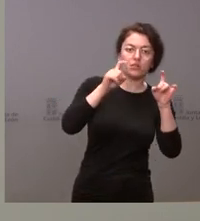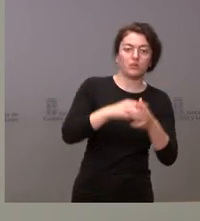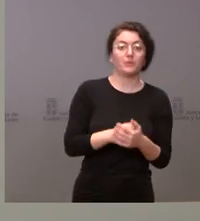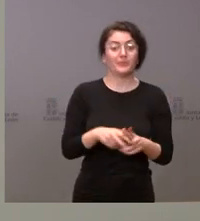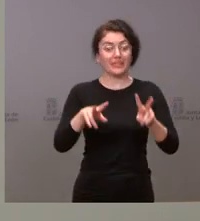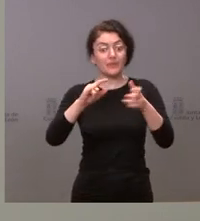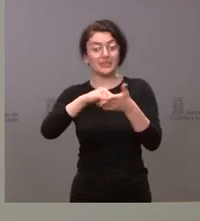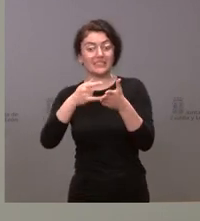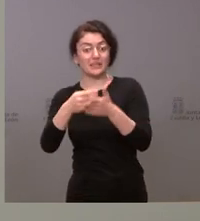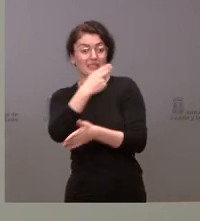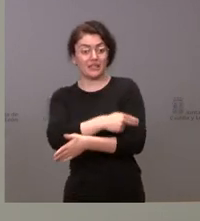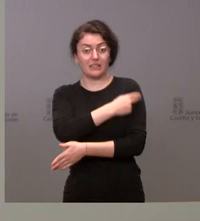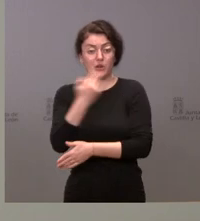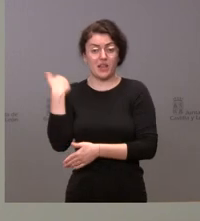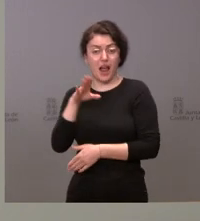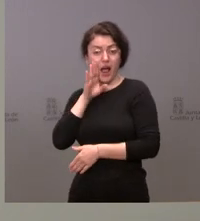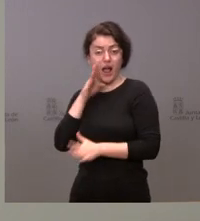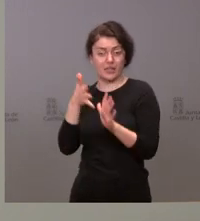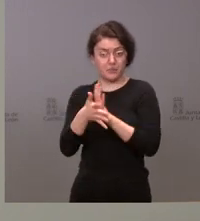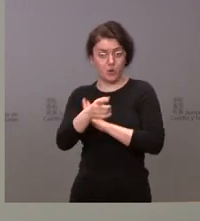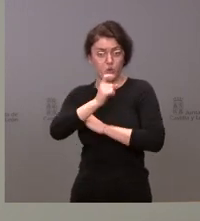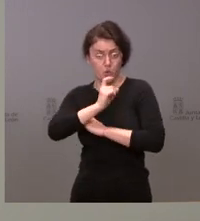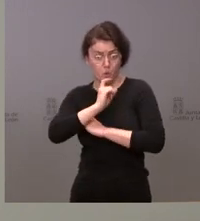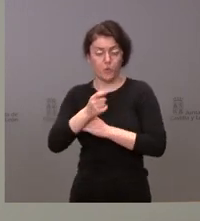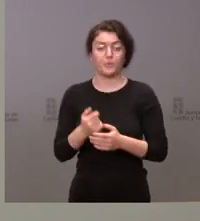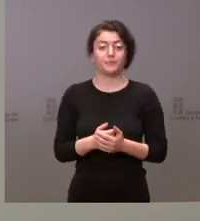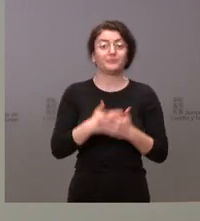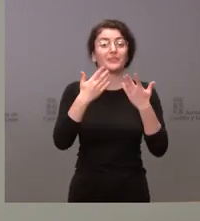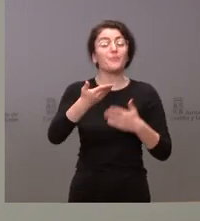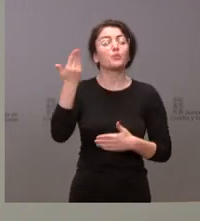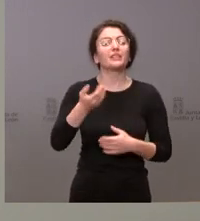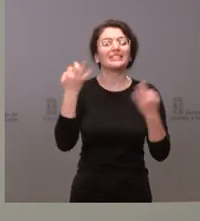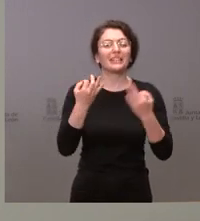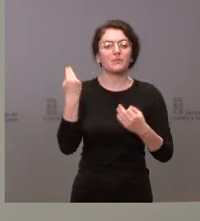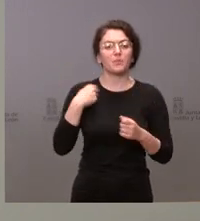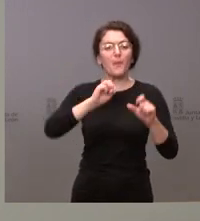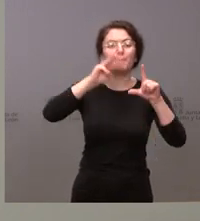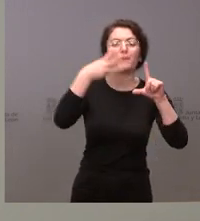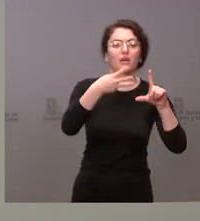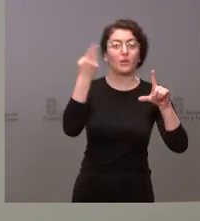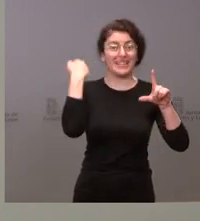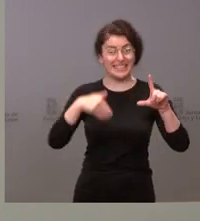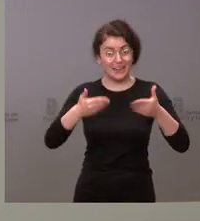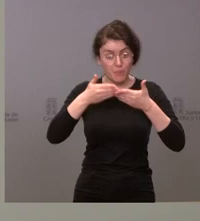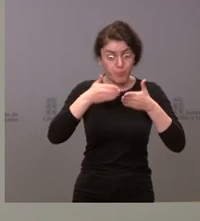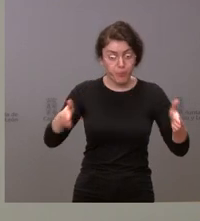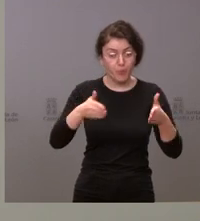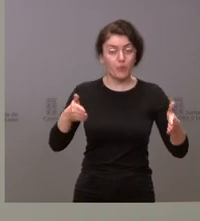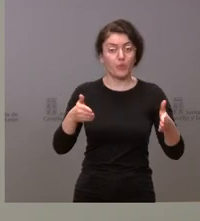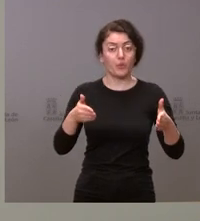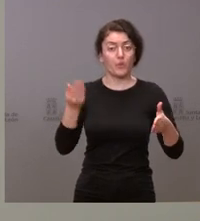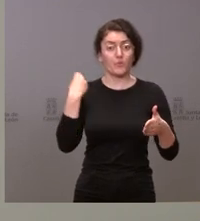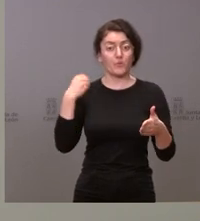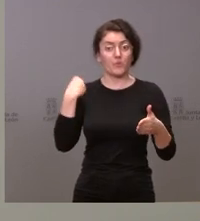anteriormente cuál es el procedimiento. En todo caso, lo que es relevante es que es a través de la página web que ya hemos puesto en marcha y que les ha dado